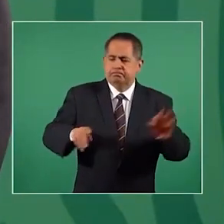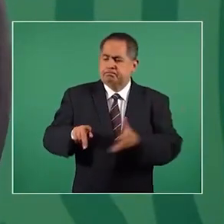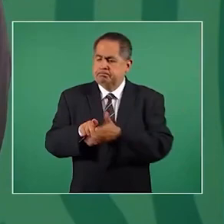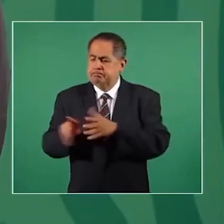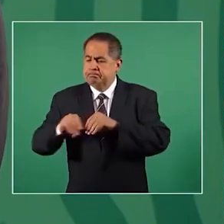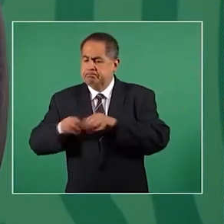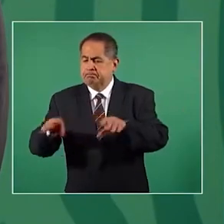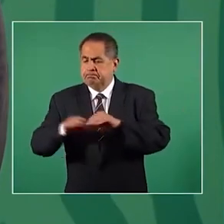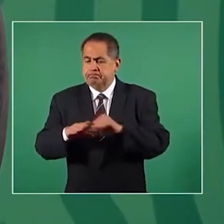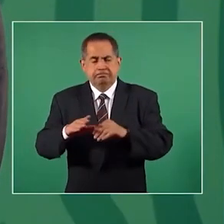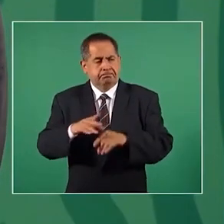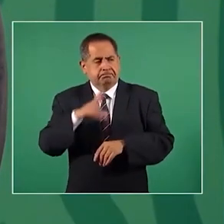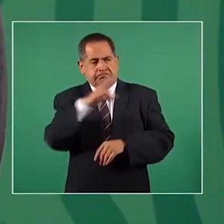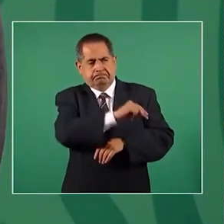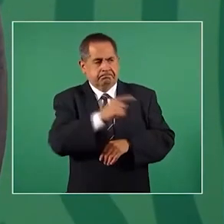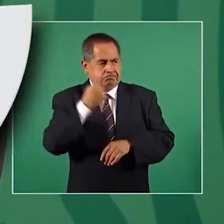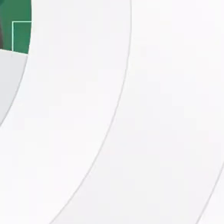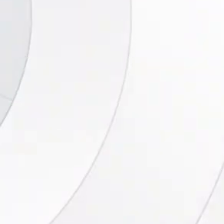eso es lo que aplica